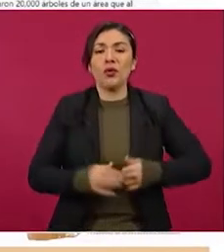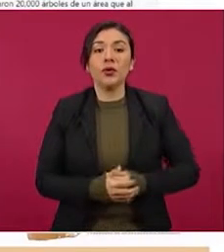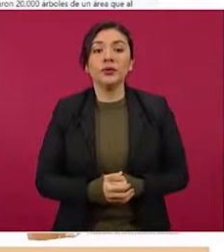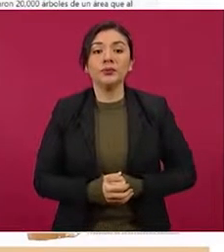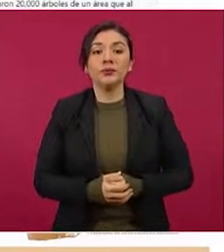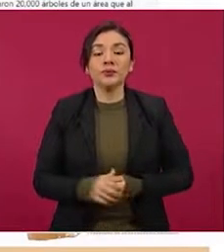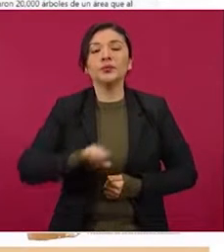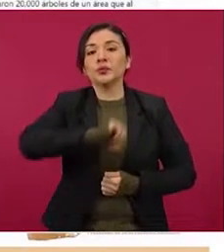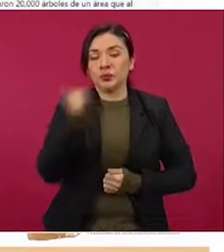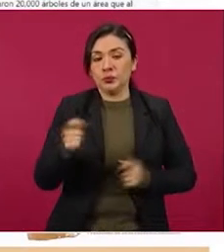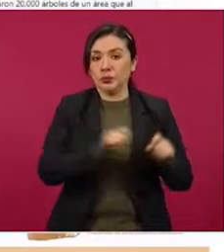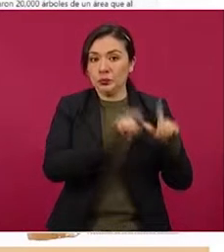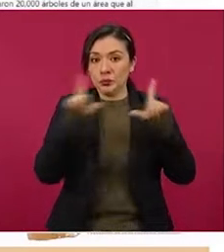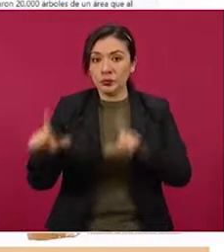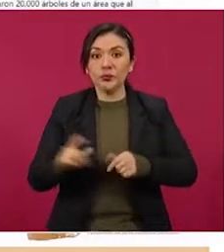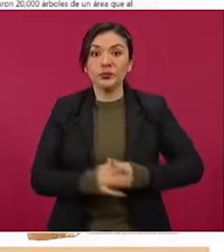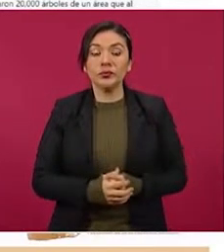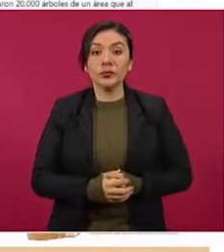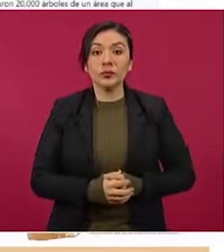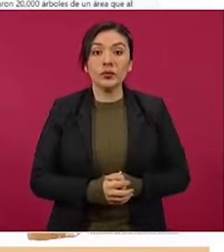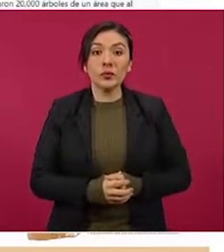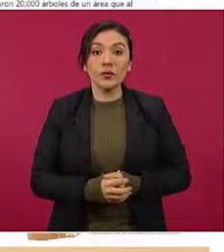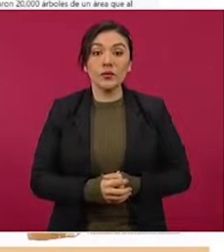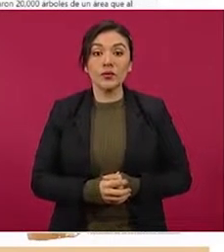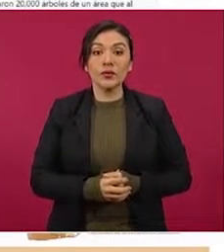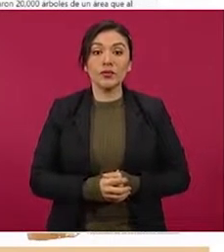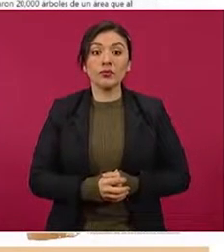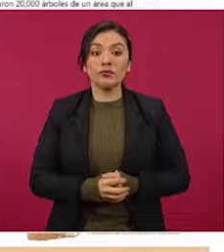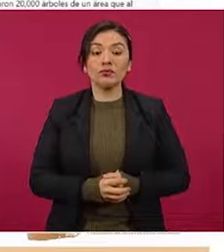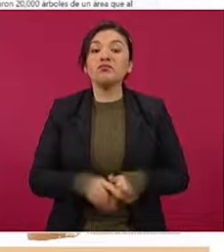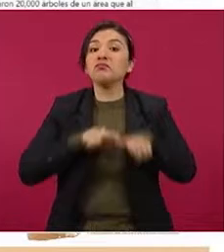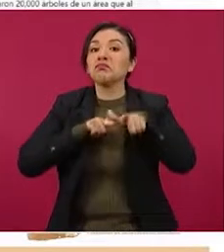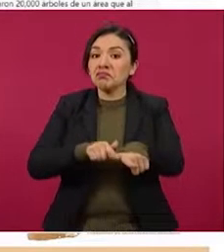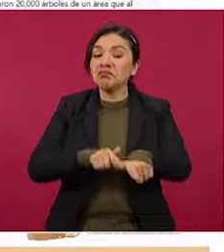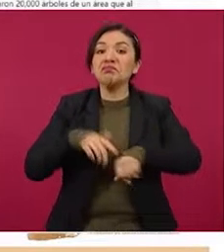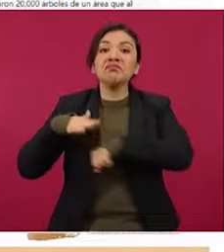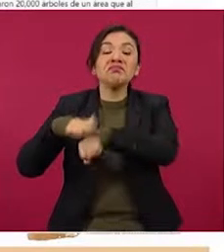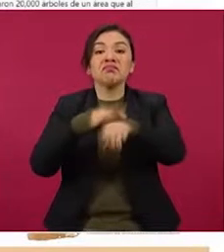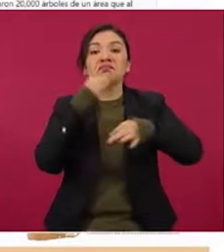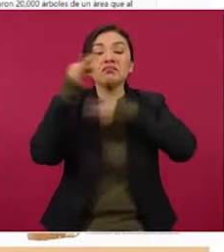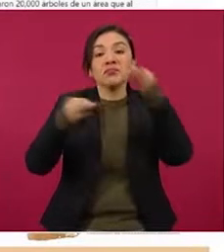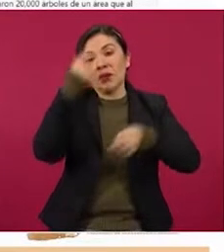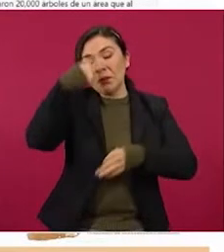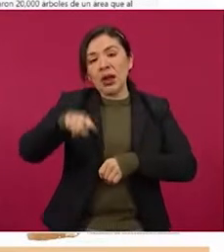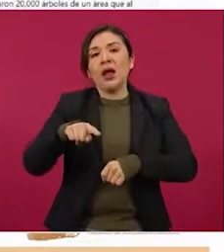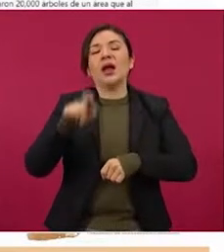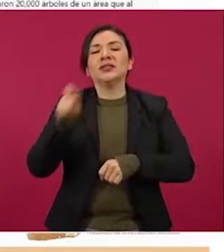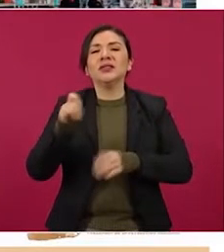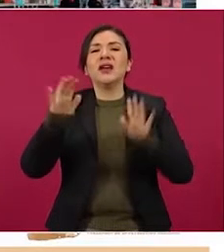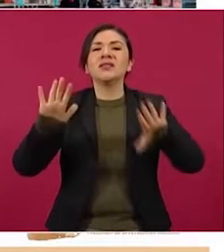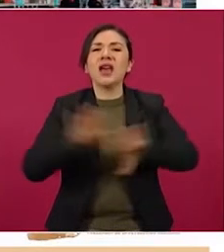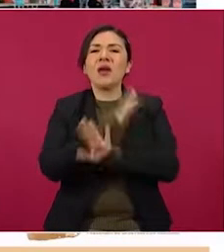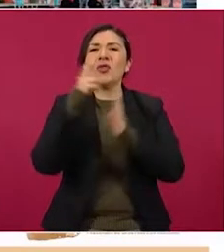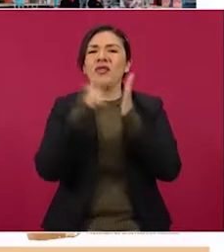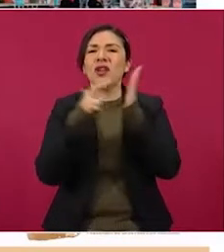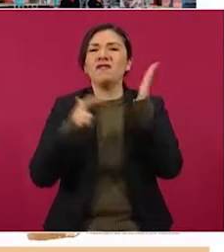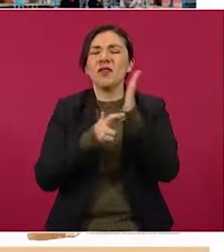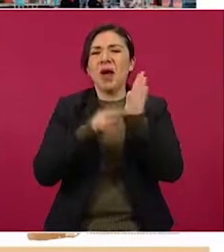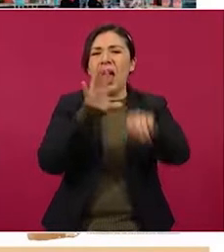Siguiente, por favor. Sigue la campaña contra la reforma eléctrica, siguen las mentiras.